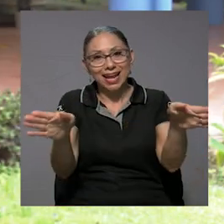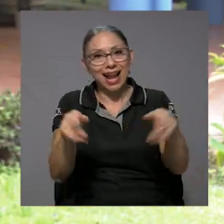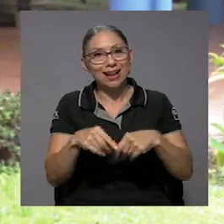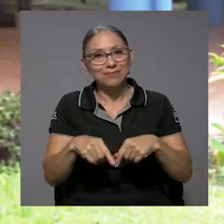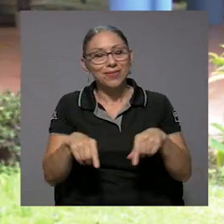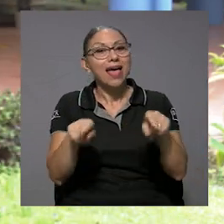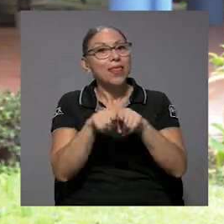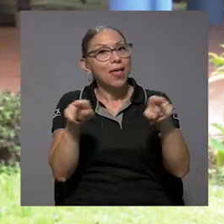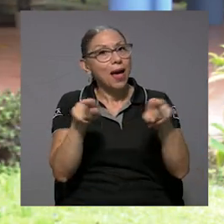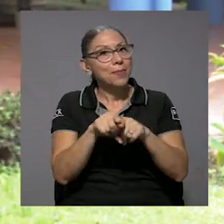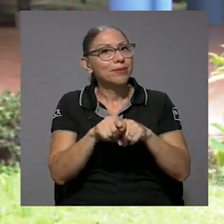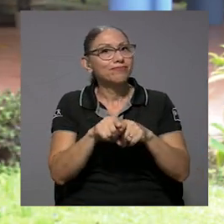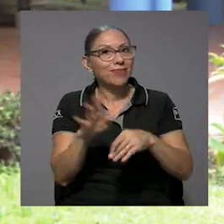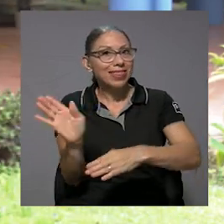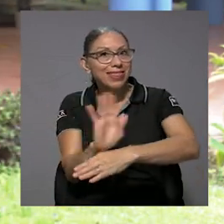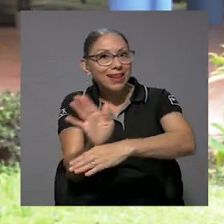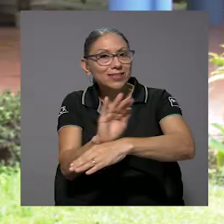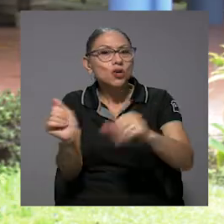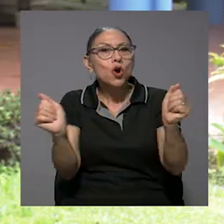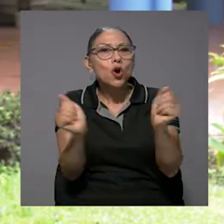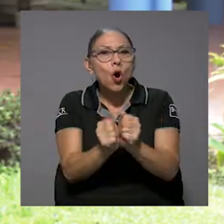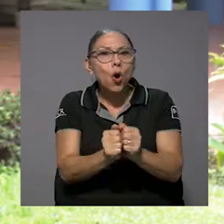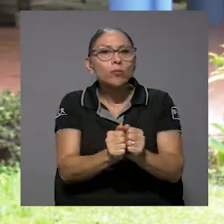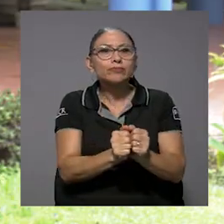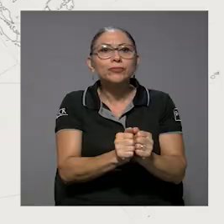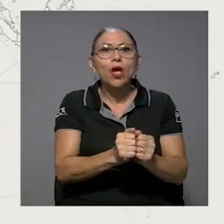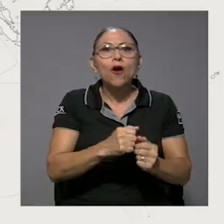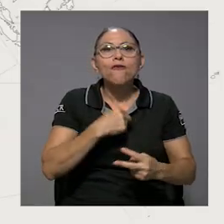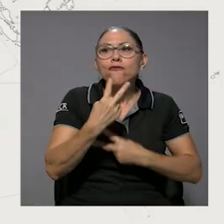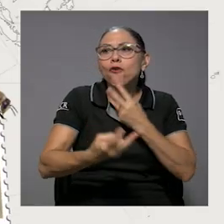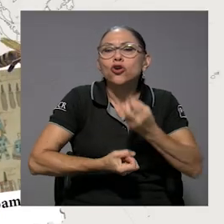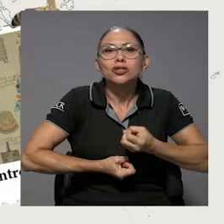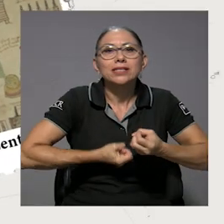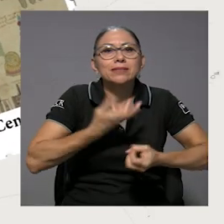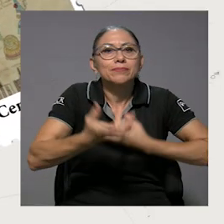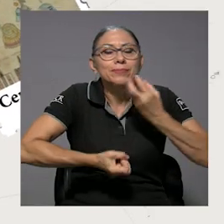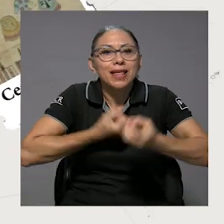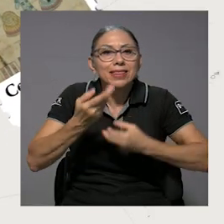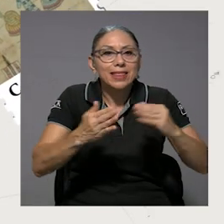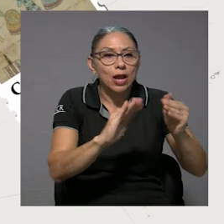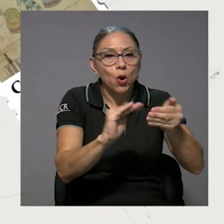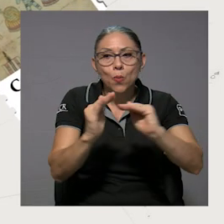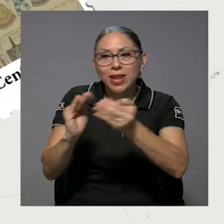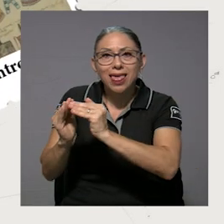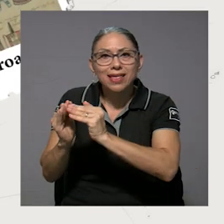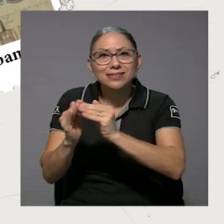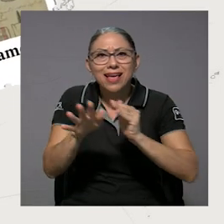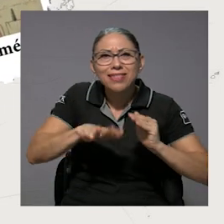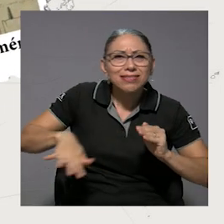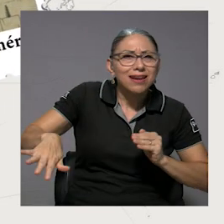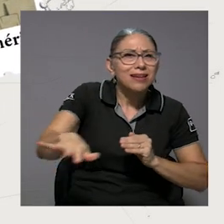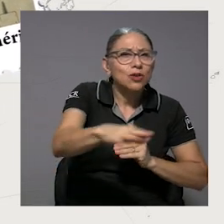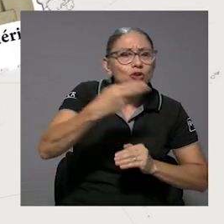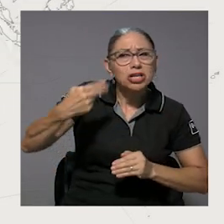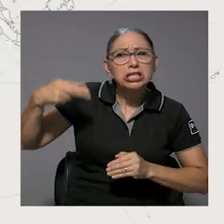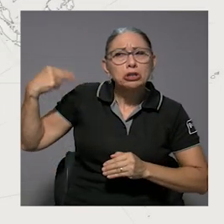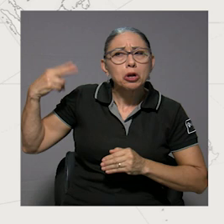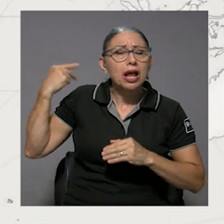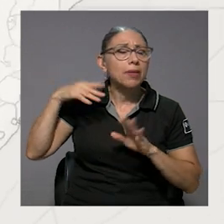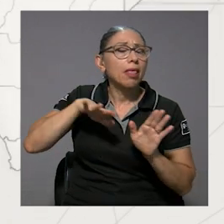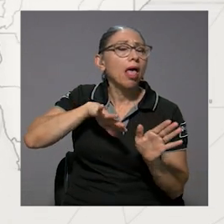sino en particular televisión con esas voces de las comunidades, de los territorios que históricamente han sido